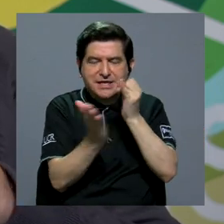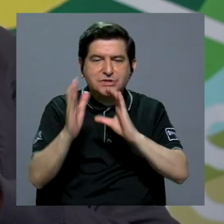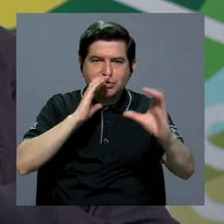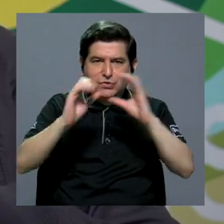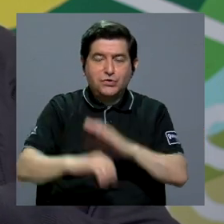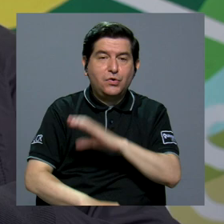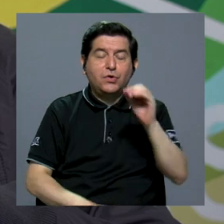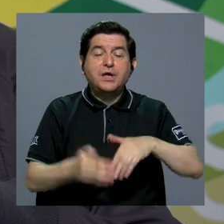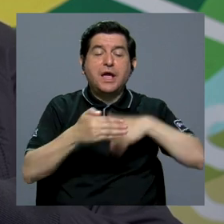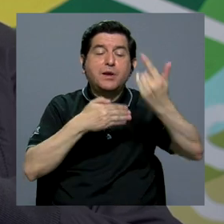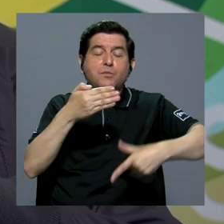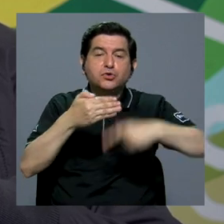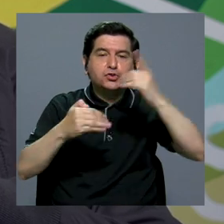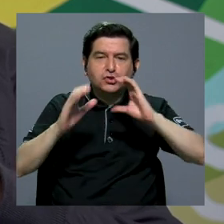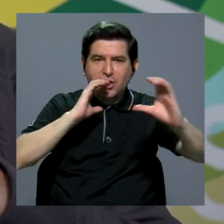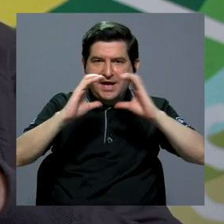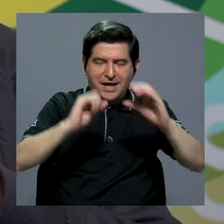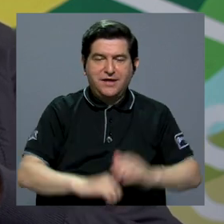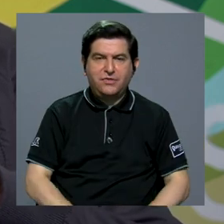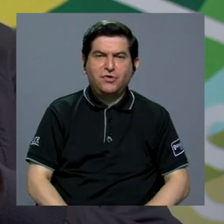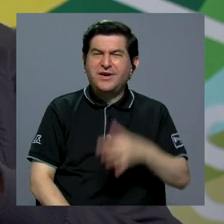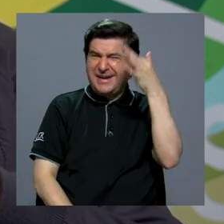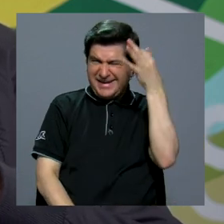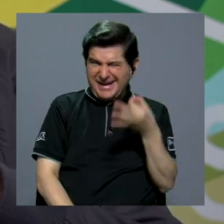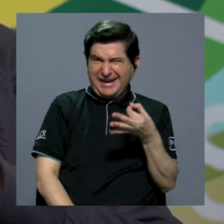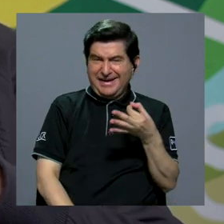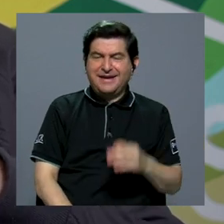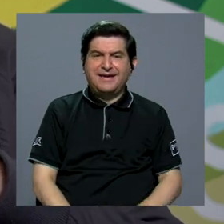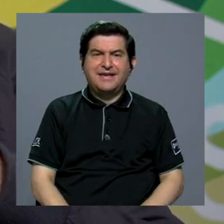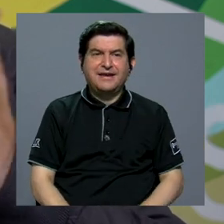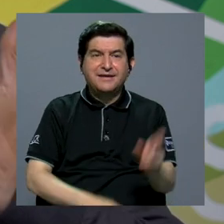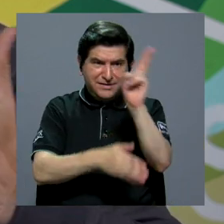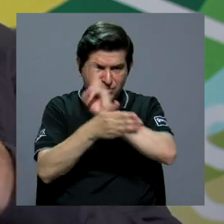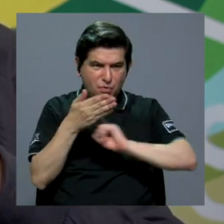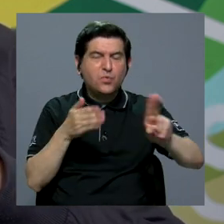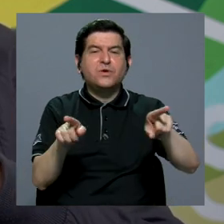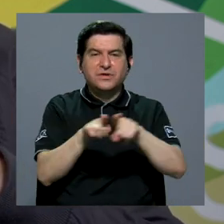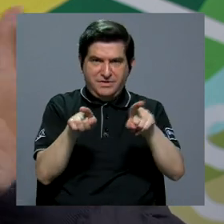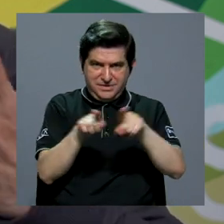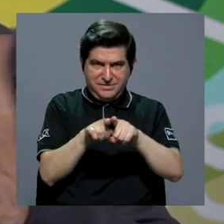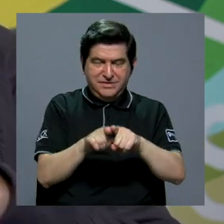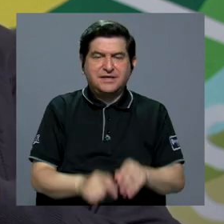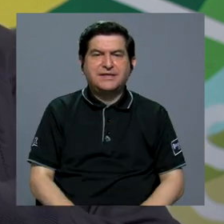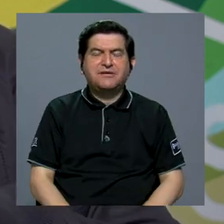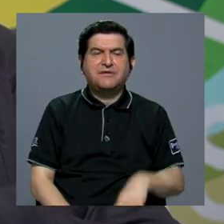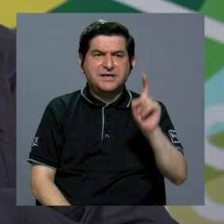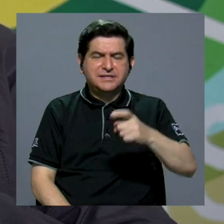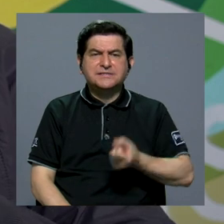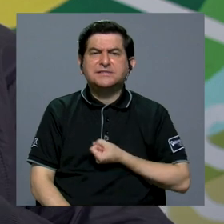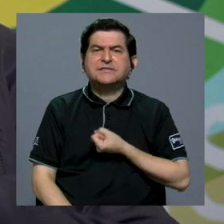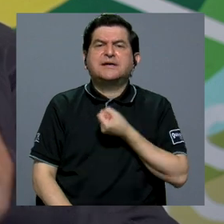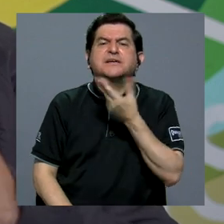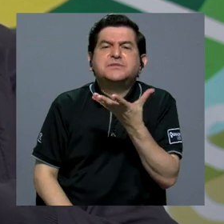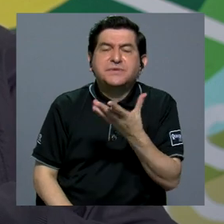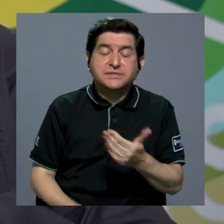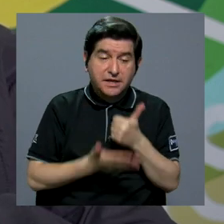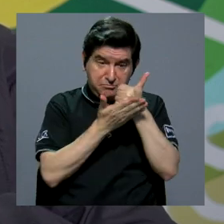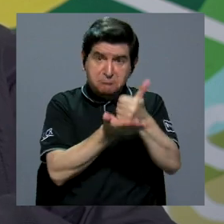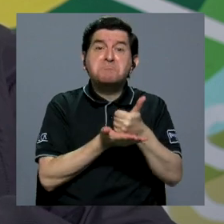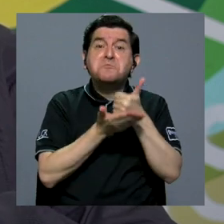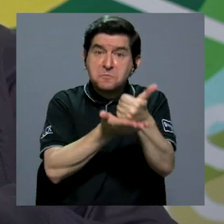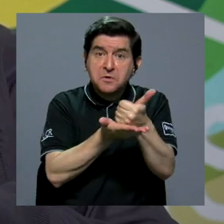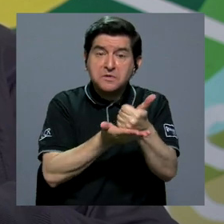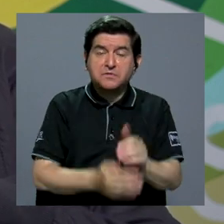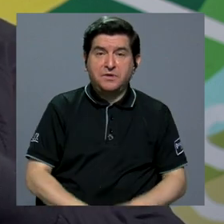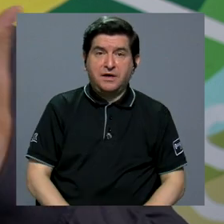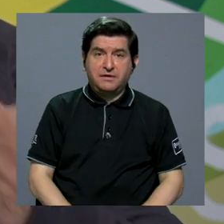Comunicación y el posgrado, porque nos parece que como academia también tenemos que alzar nuestra voz y cooperar también